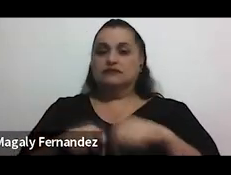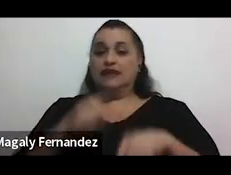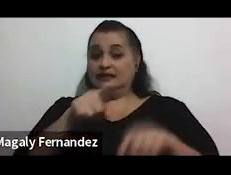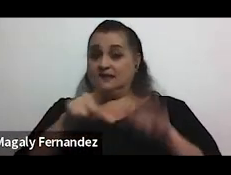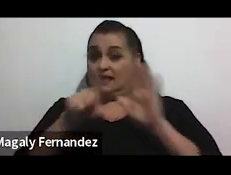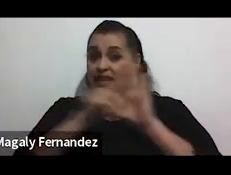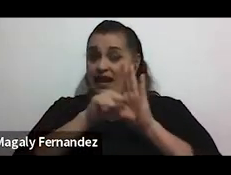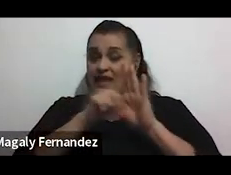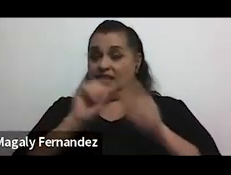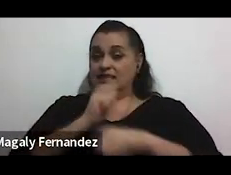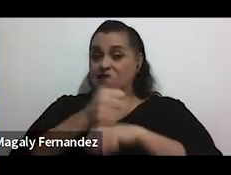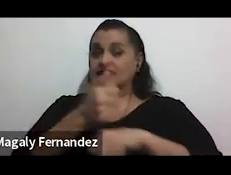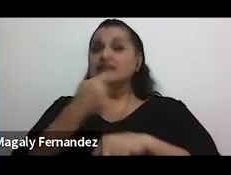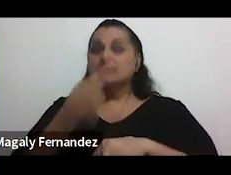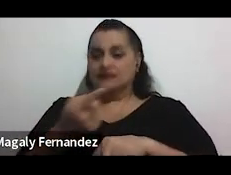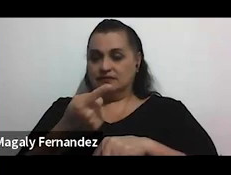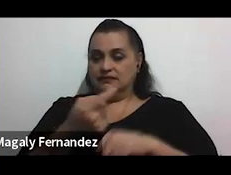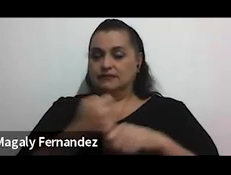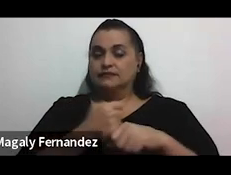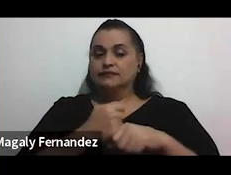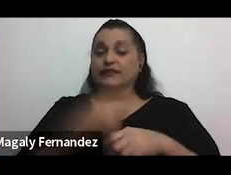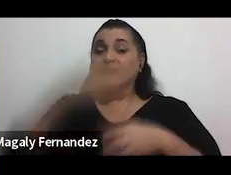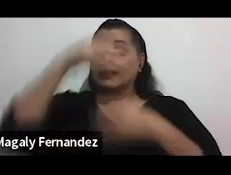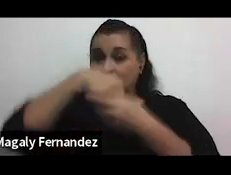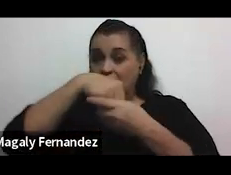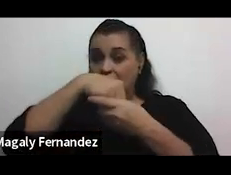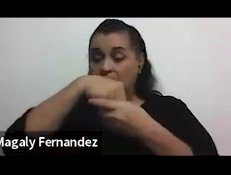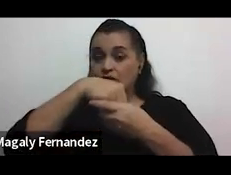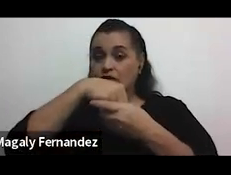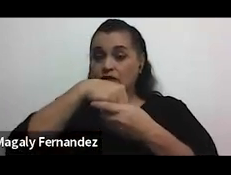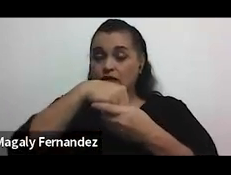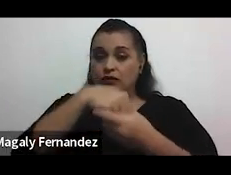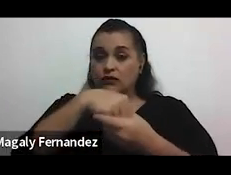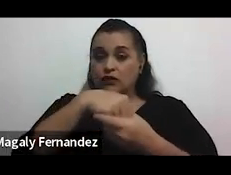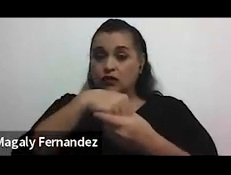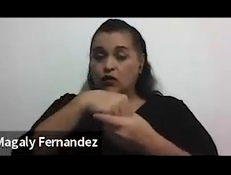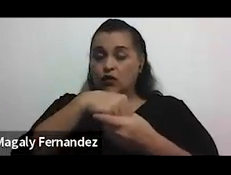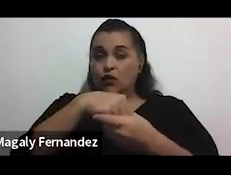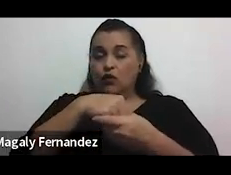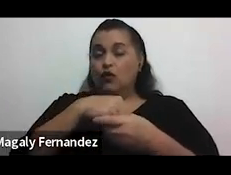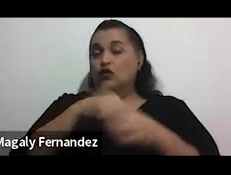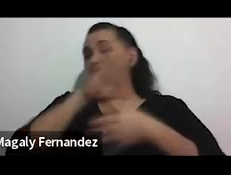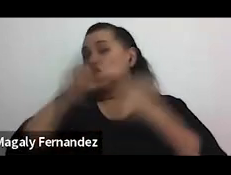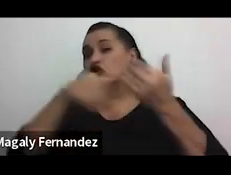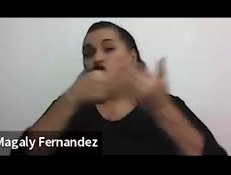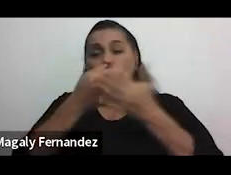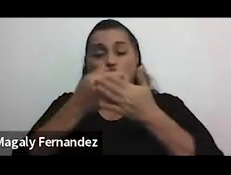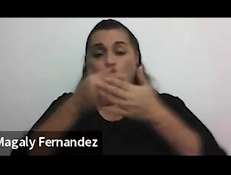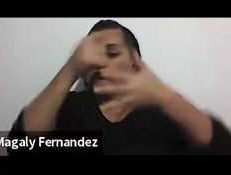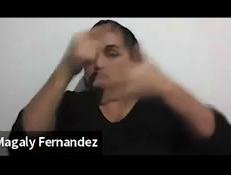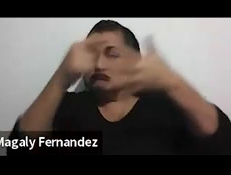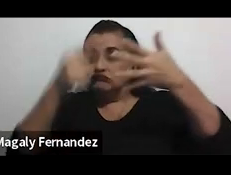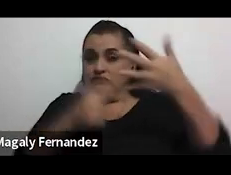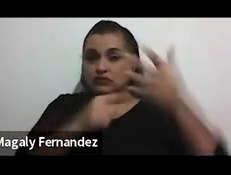establece precisamente dentro de la gran sombrilla del acoso callejero,